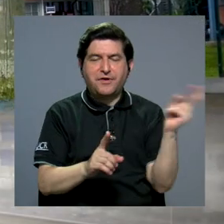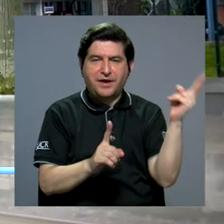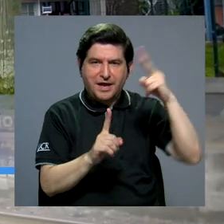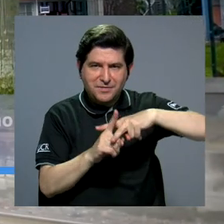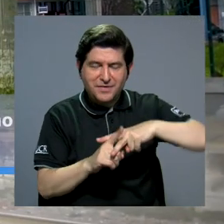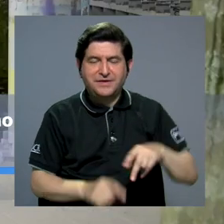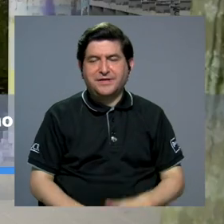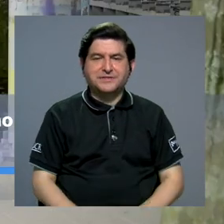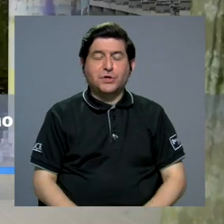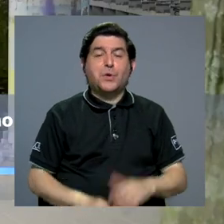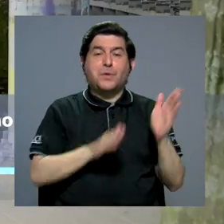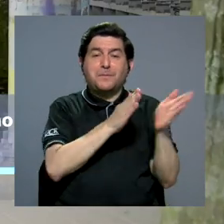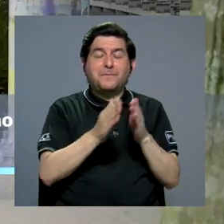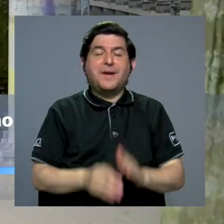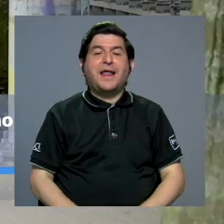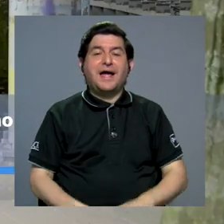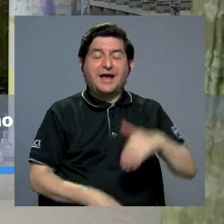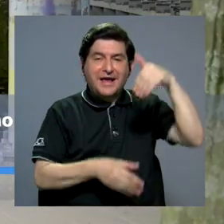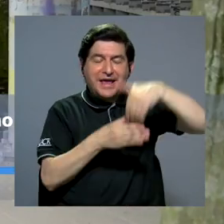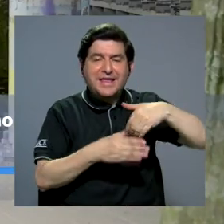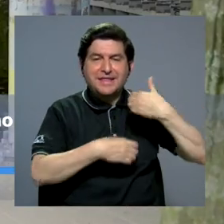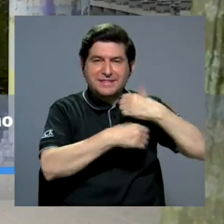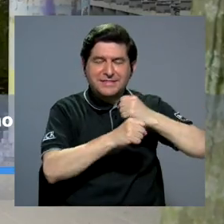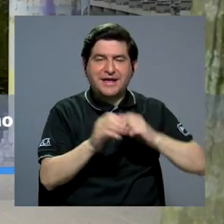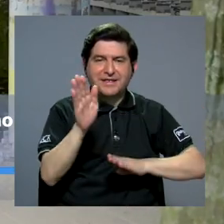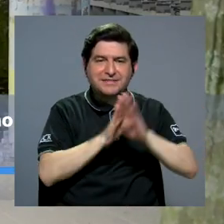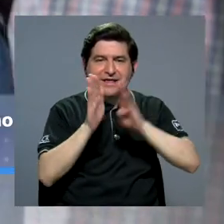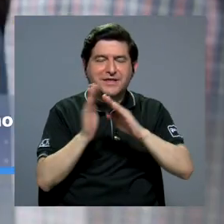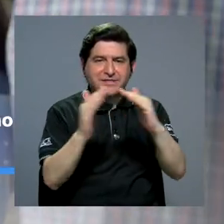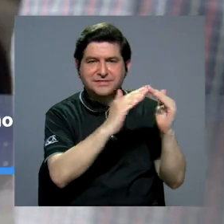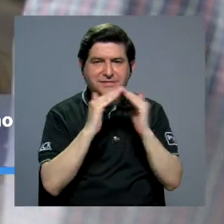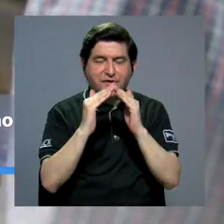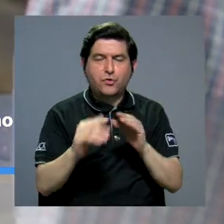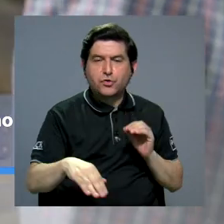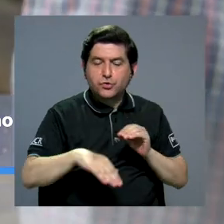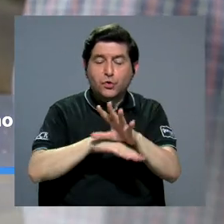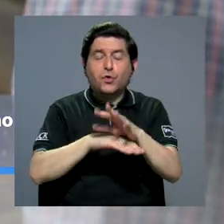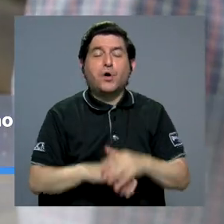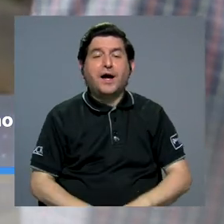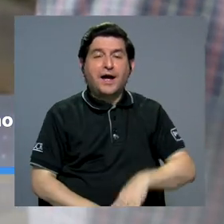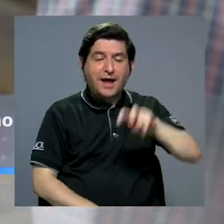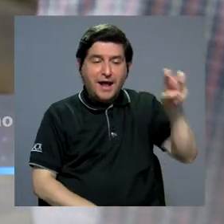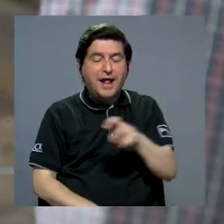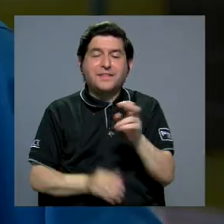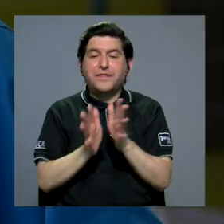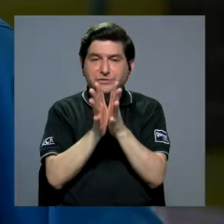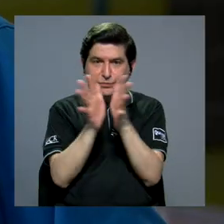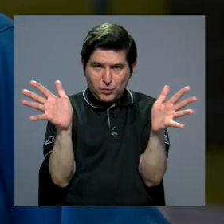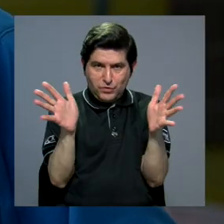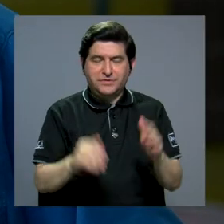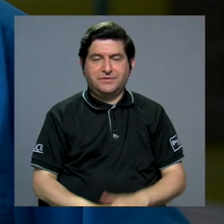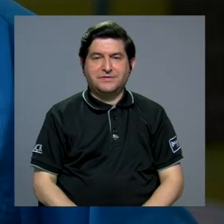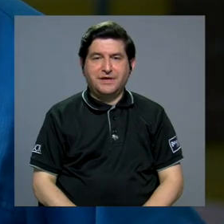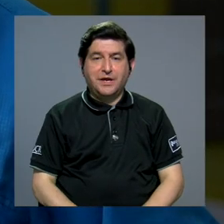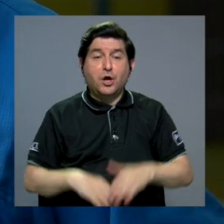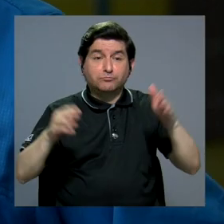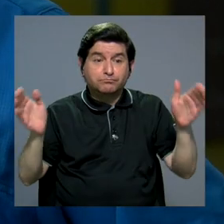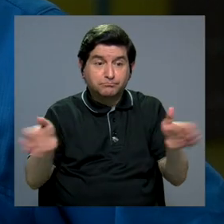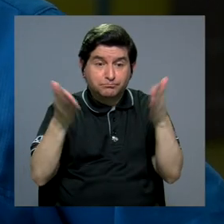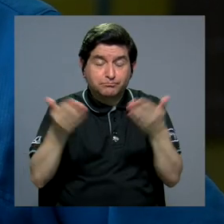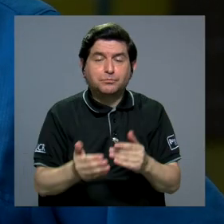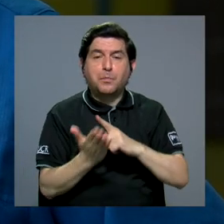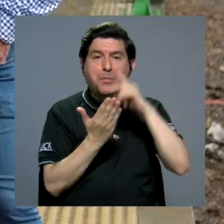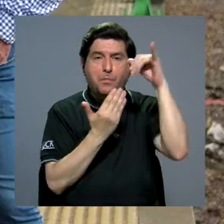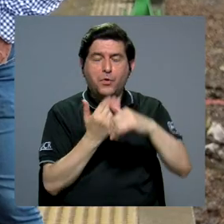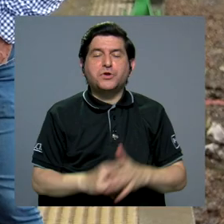ejecución del llamado Plan Intermunicipal de Desarrollo Urbano Orientado al Transporte Público, el cual es promovido